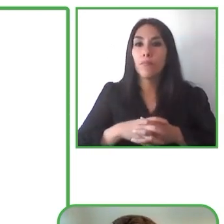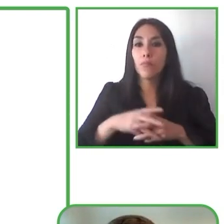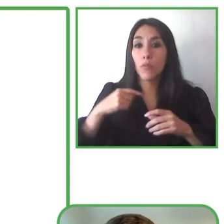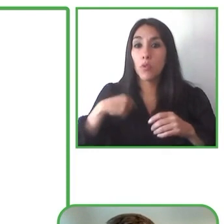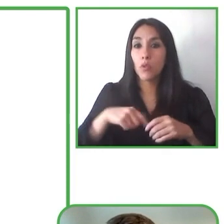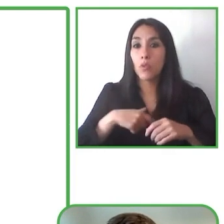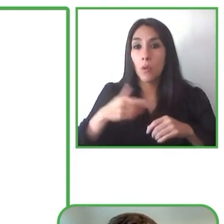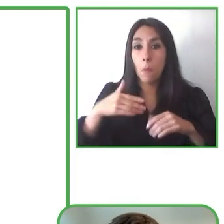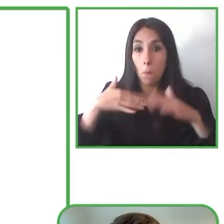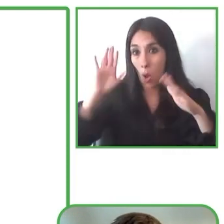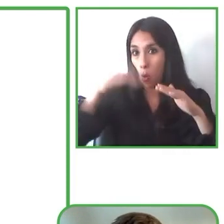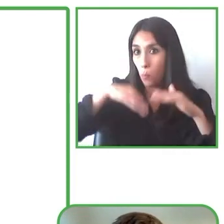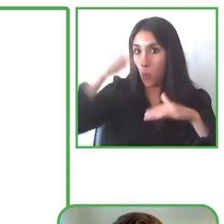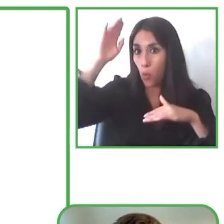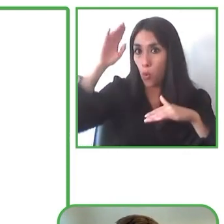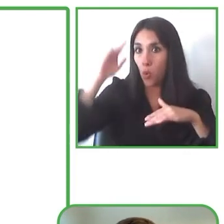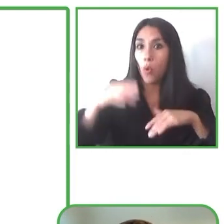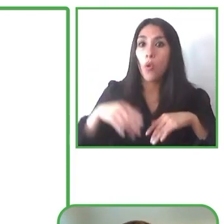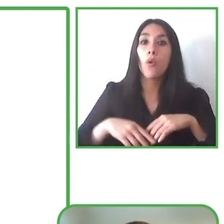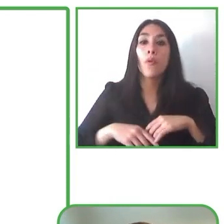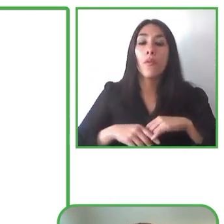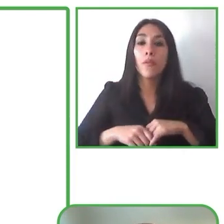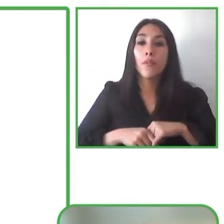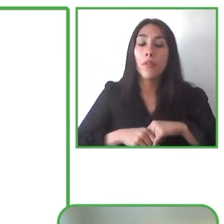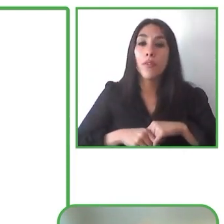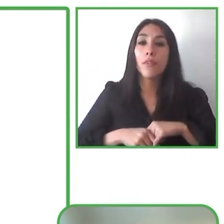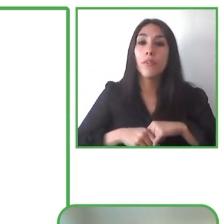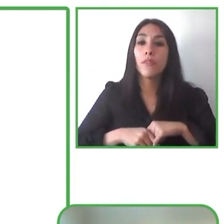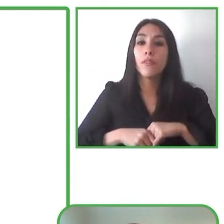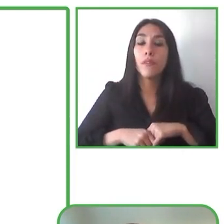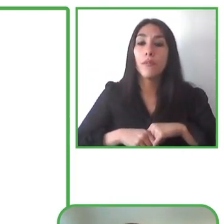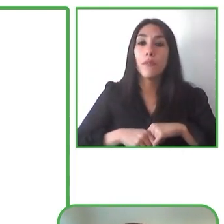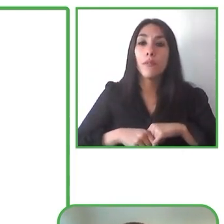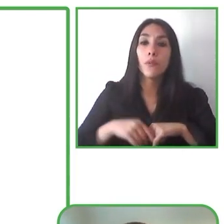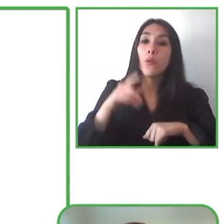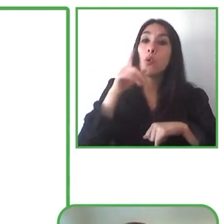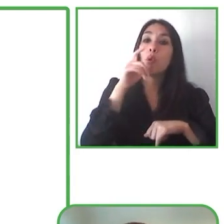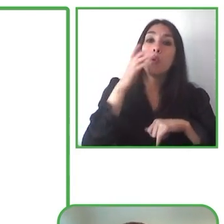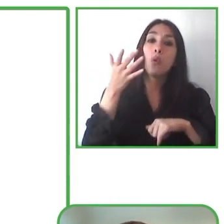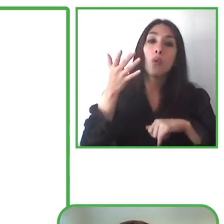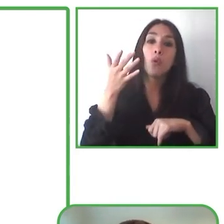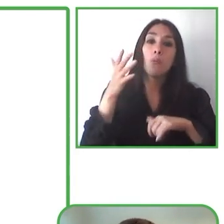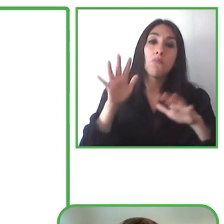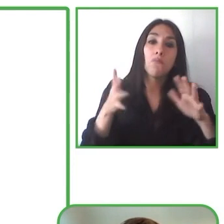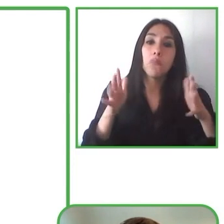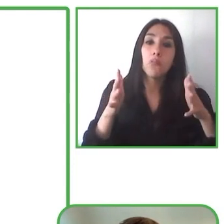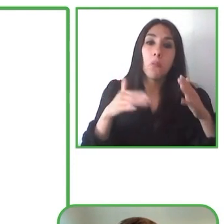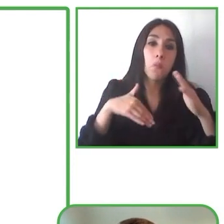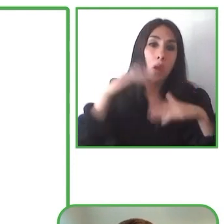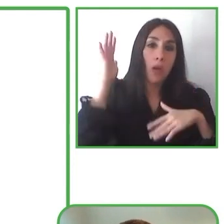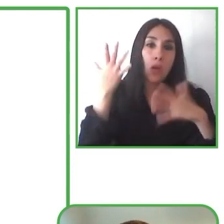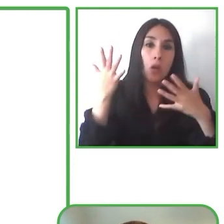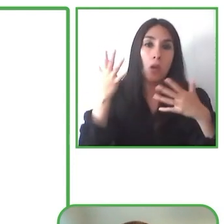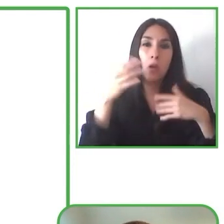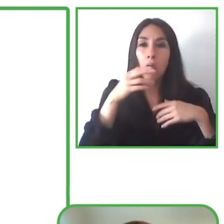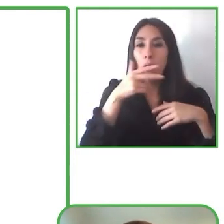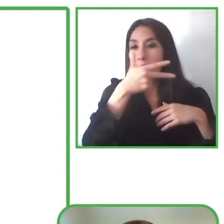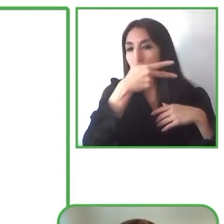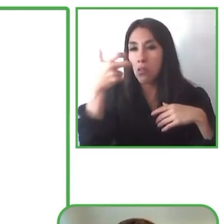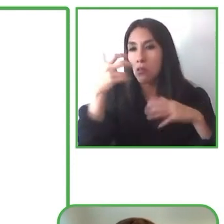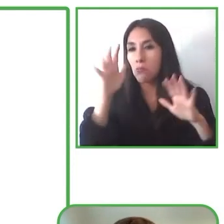y durante cada día hay más que 300 horas de contenido que están traducidos